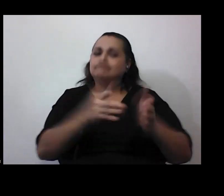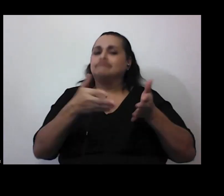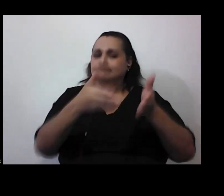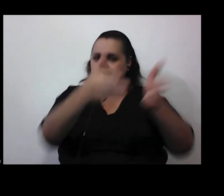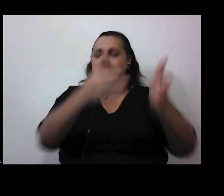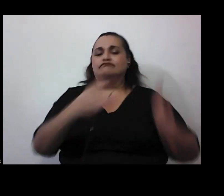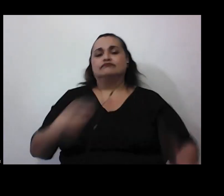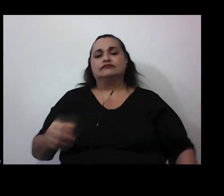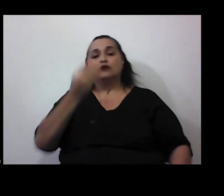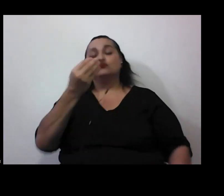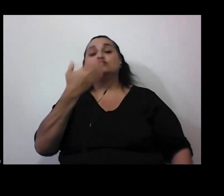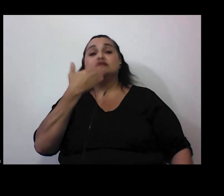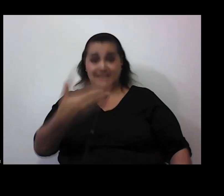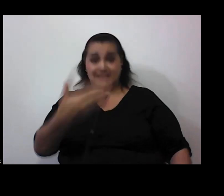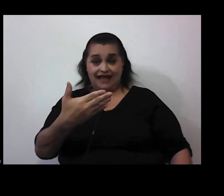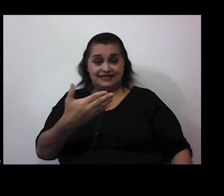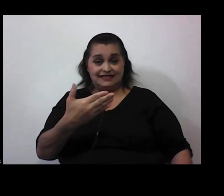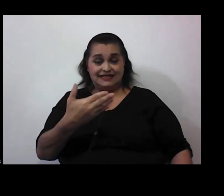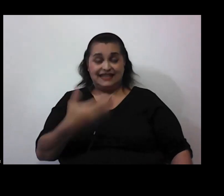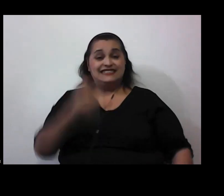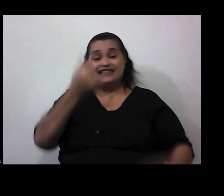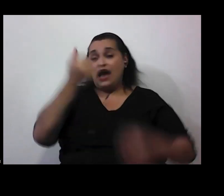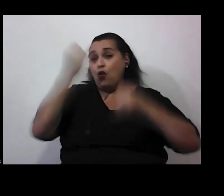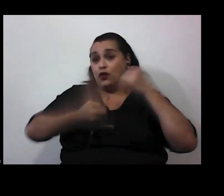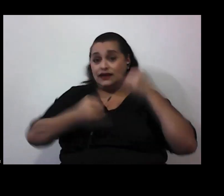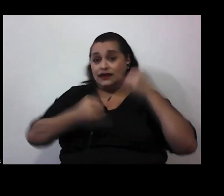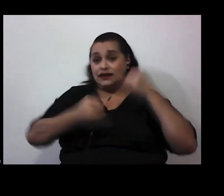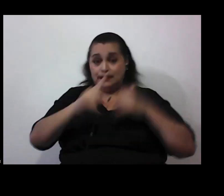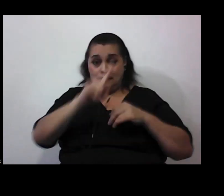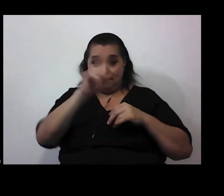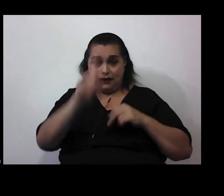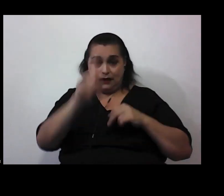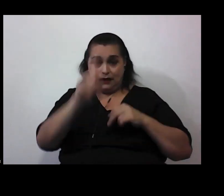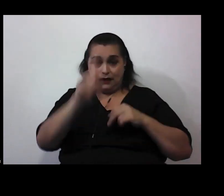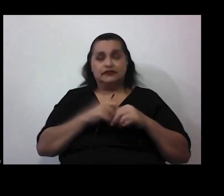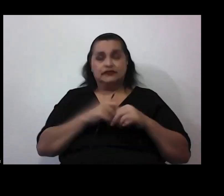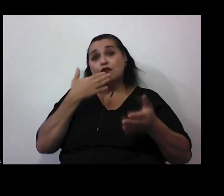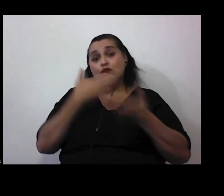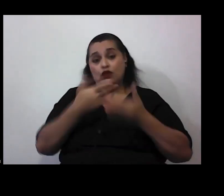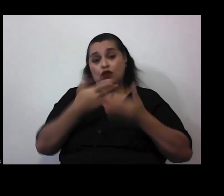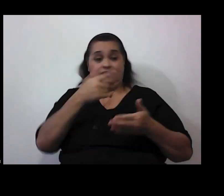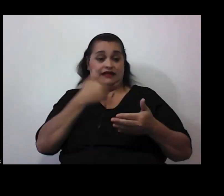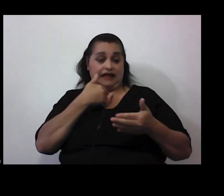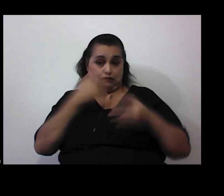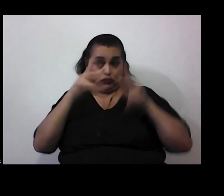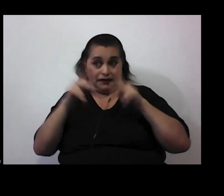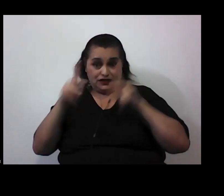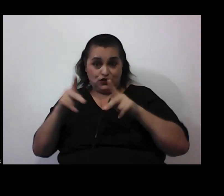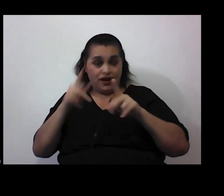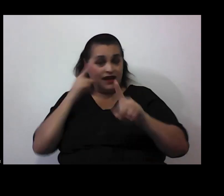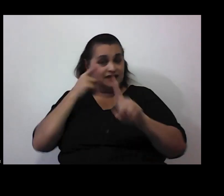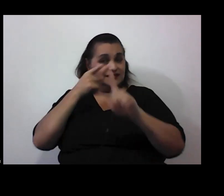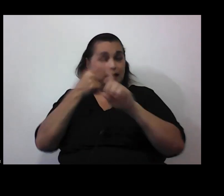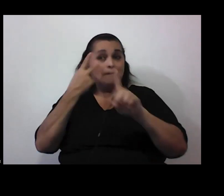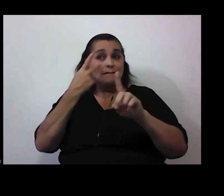muchas gracias ya casi prácticamente la última pregunta bueno aquí tenemos personas que precisamente donde vieron